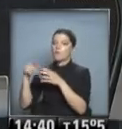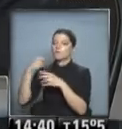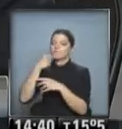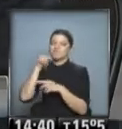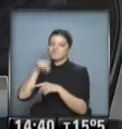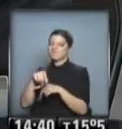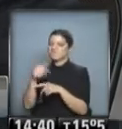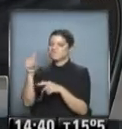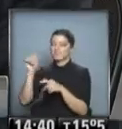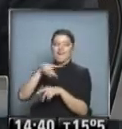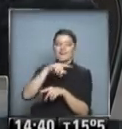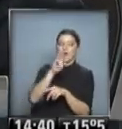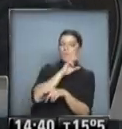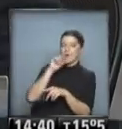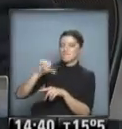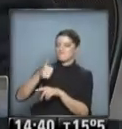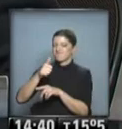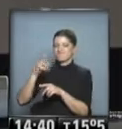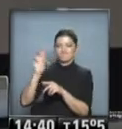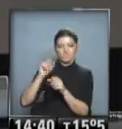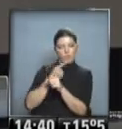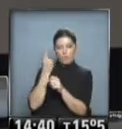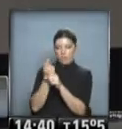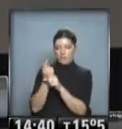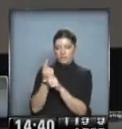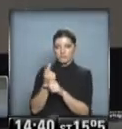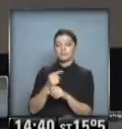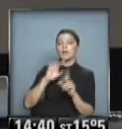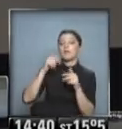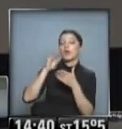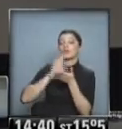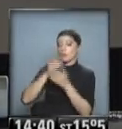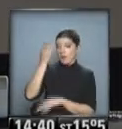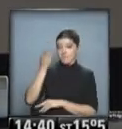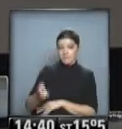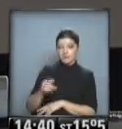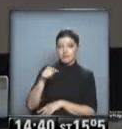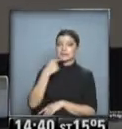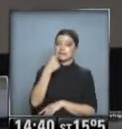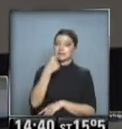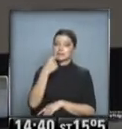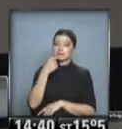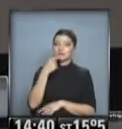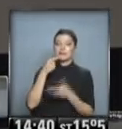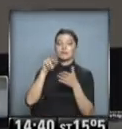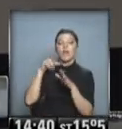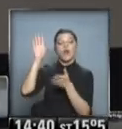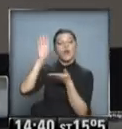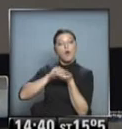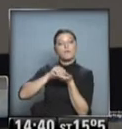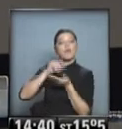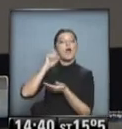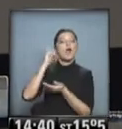tiene muy pocas posibilidades electorales. Te agrego un dato respecto de Longueira. Él siempre dice que su mentor ideológico fue Jaime Guzmán, aquel que